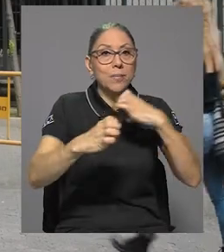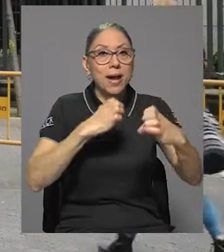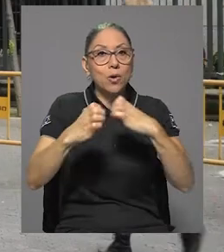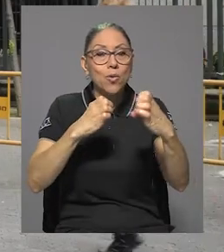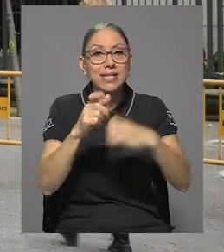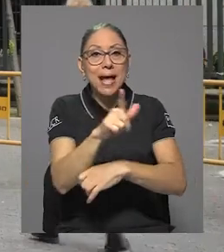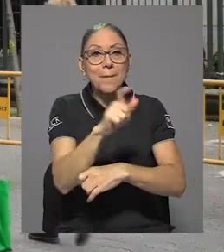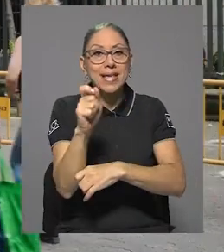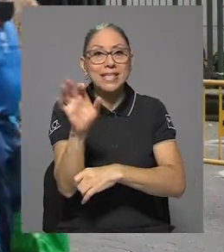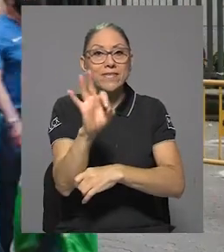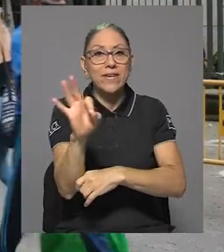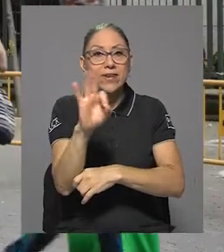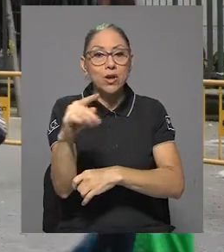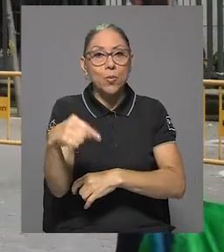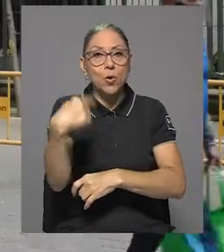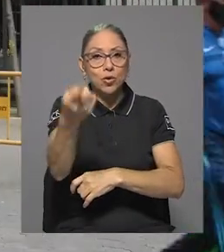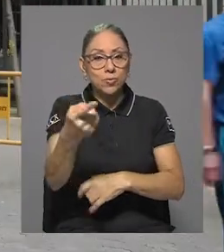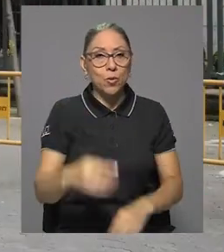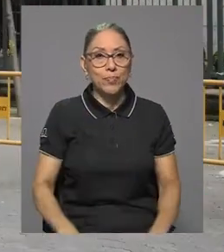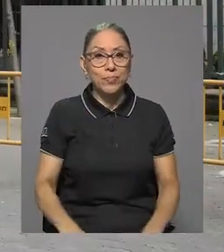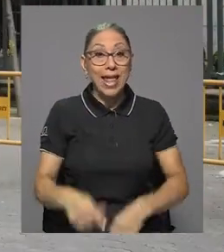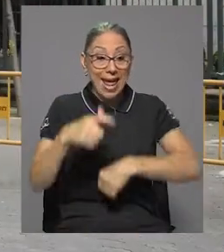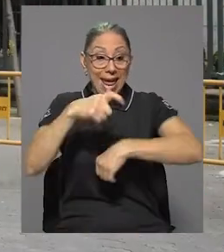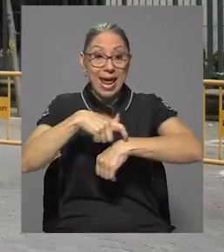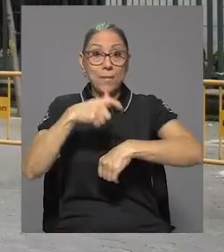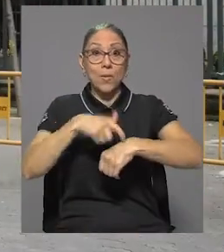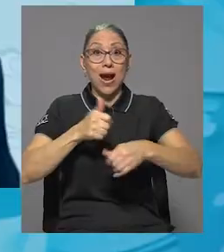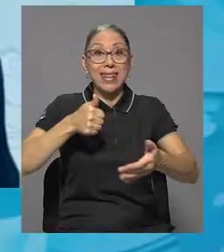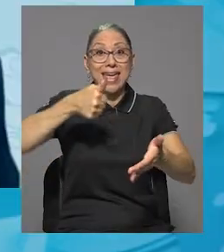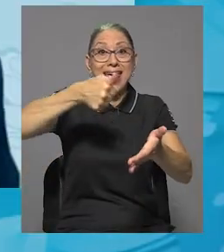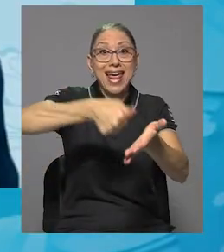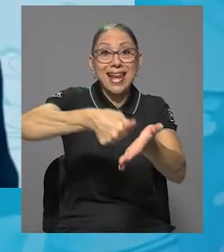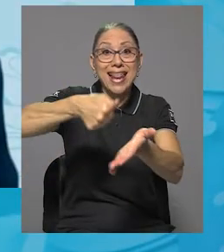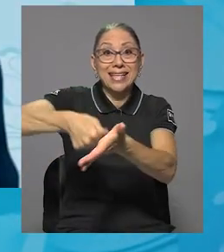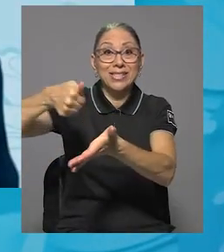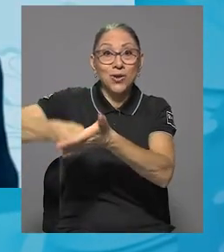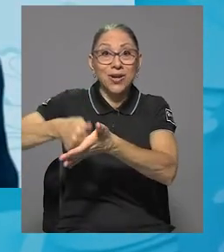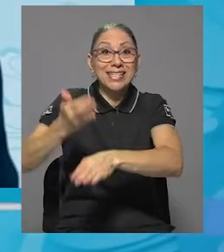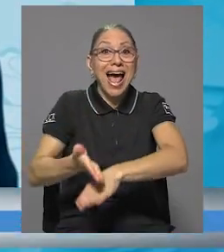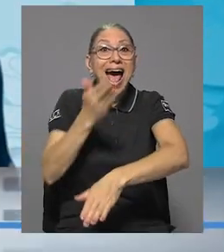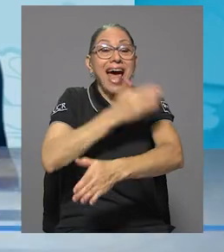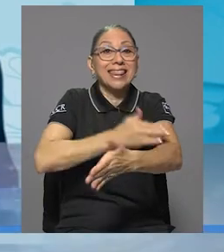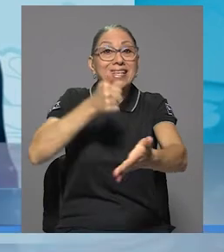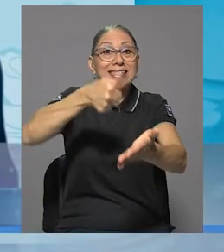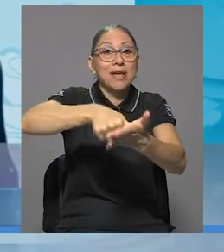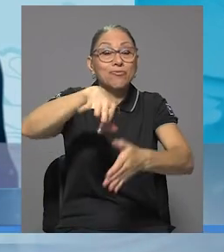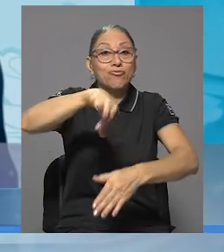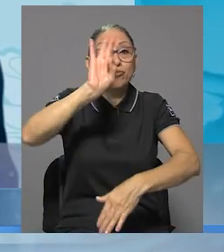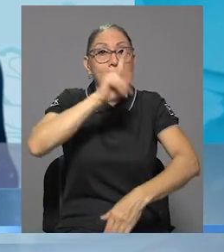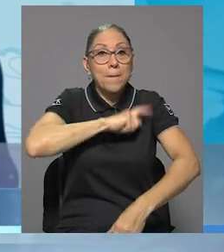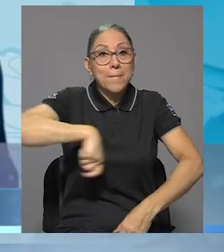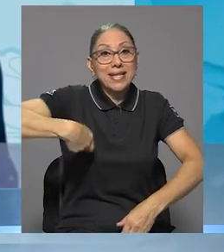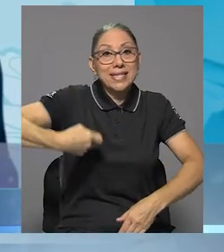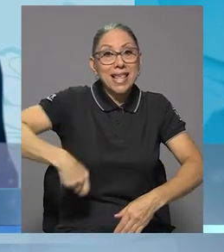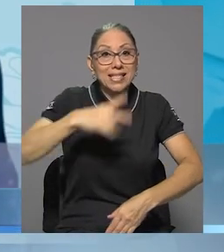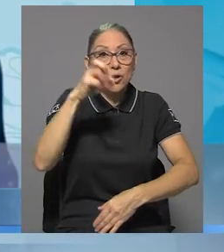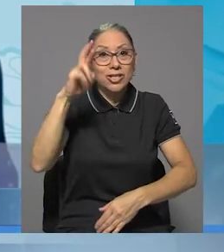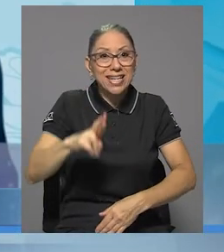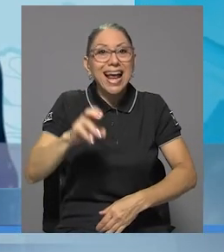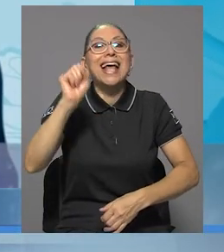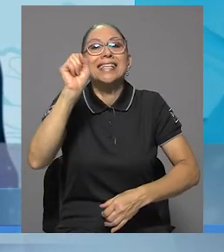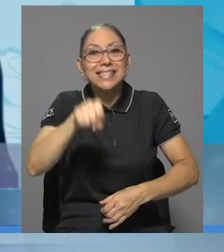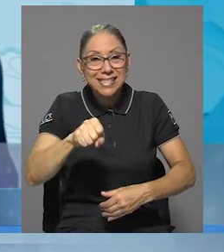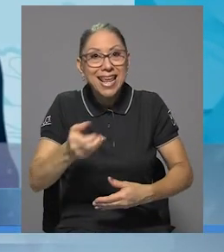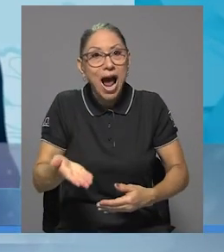realizará en febrero próximo. En época de elecciones, previo a la elección de la presidencia de la república, sí aumenta la